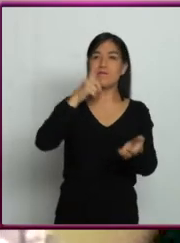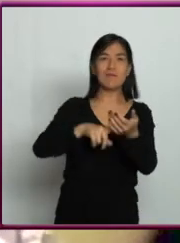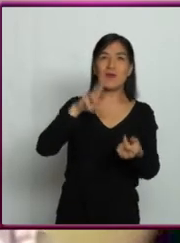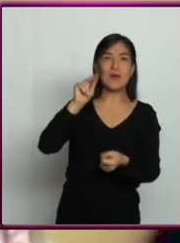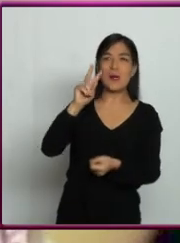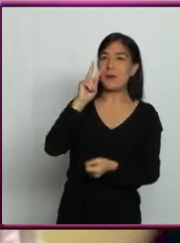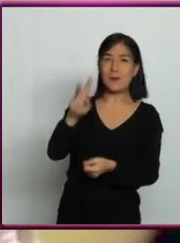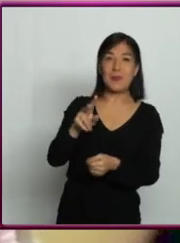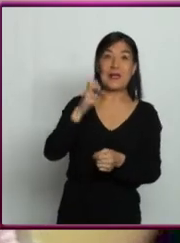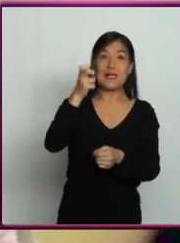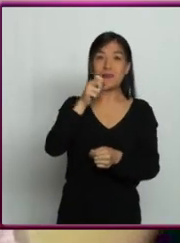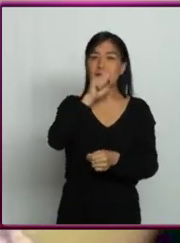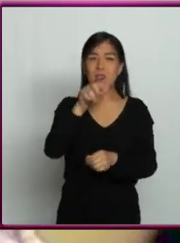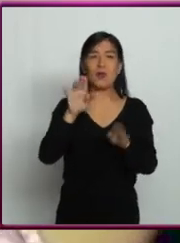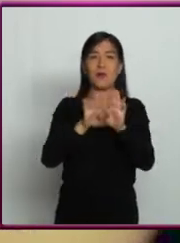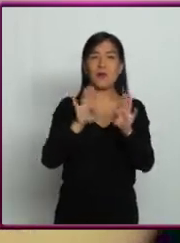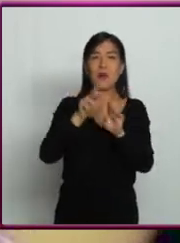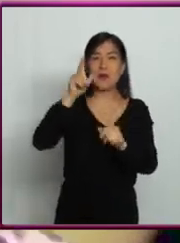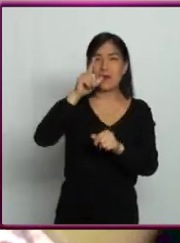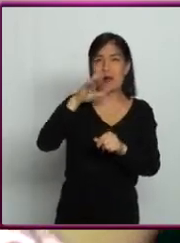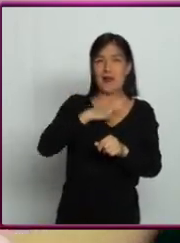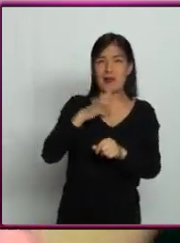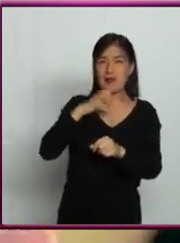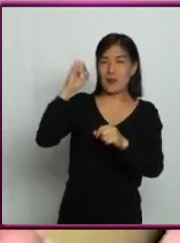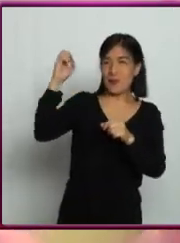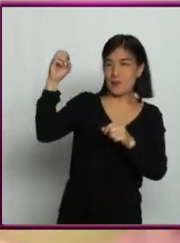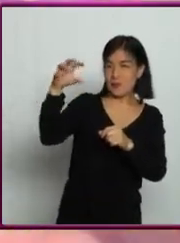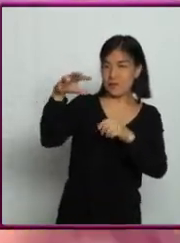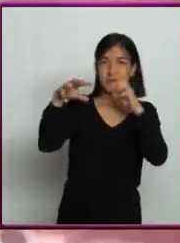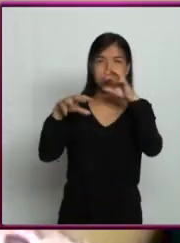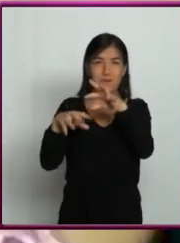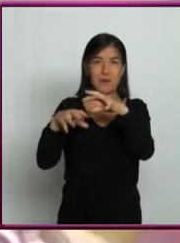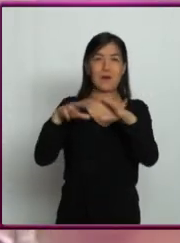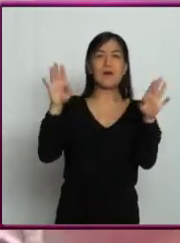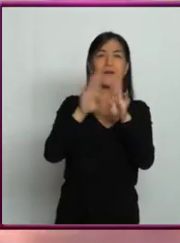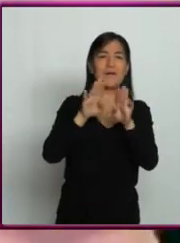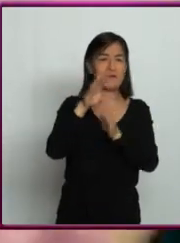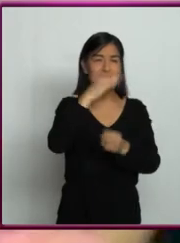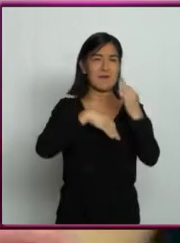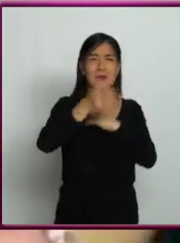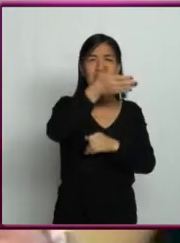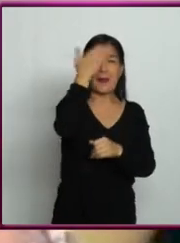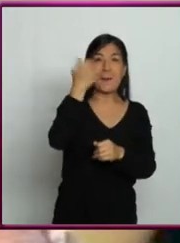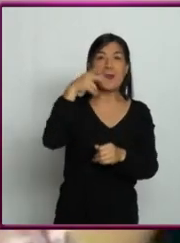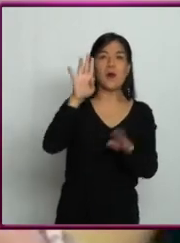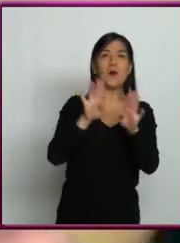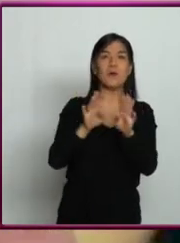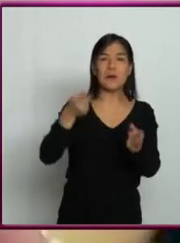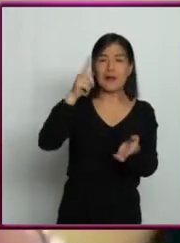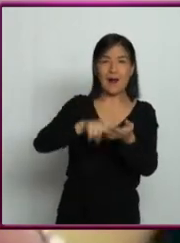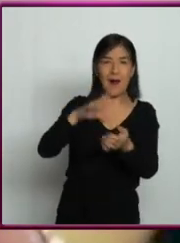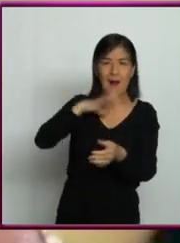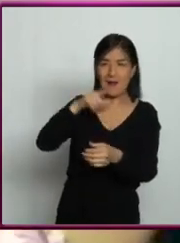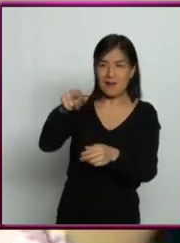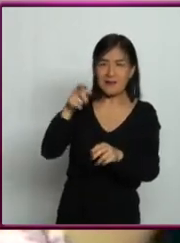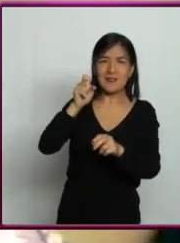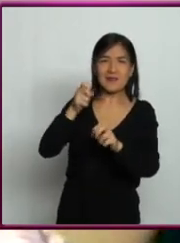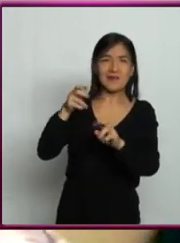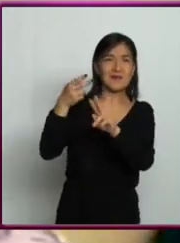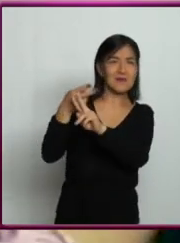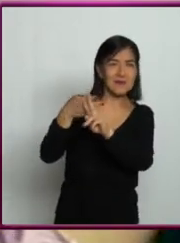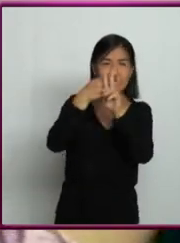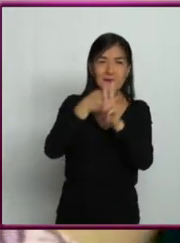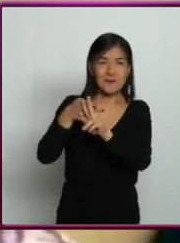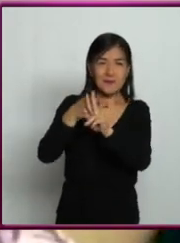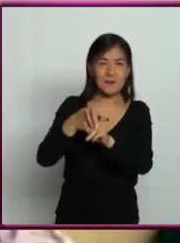emitían mucha radiación ahí y no sabíamos, o creíamos que había una estructura alrededor de la estrella, pero no sabíamos cuál, hasta